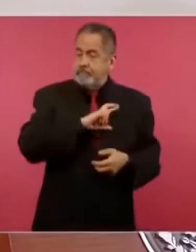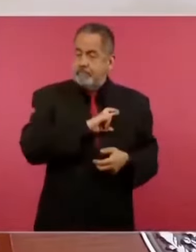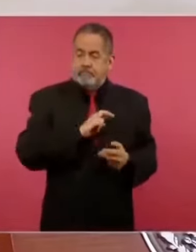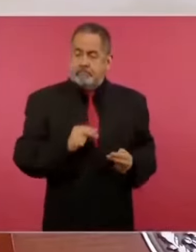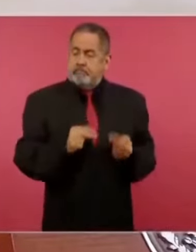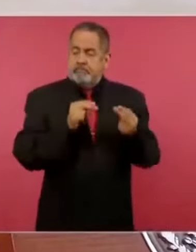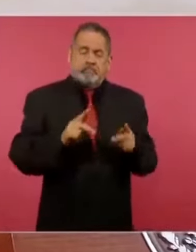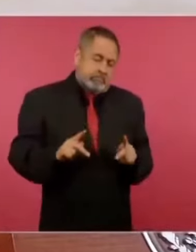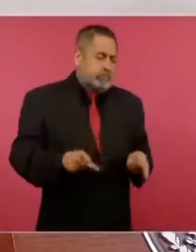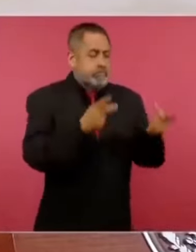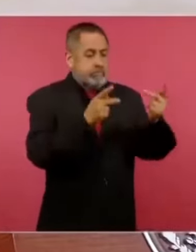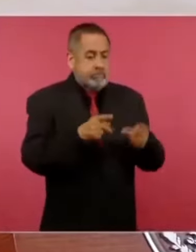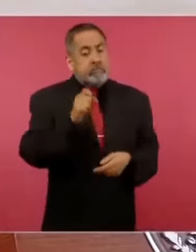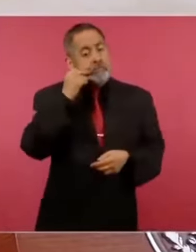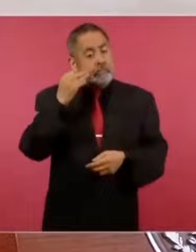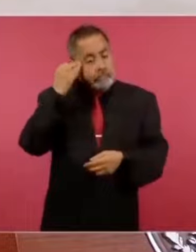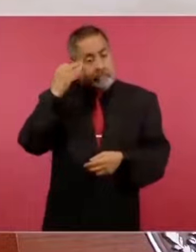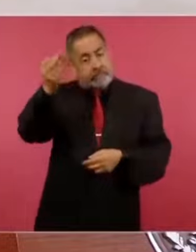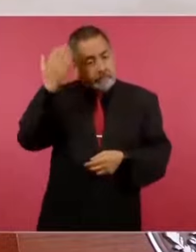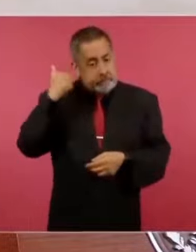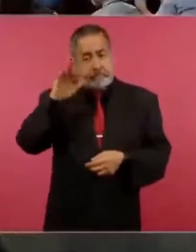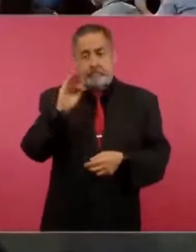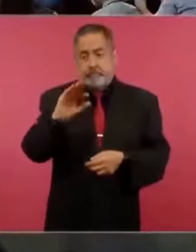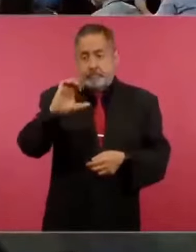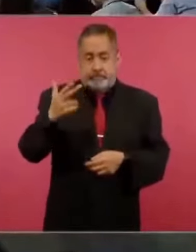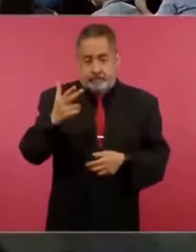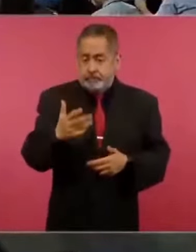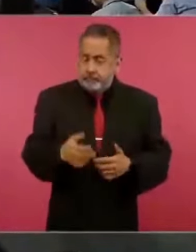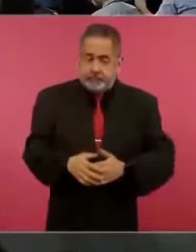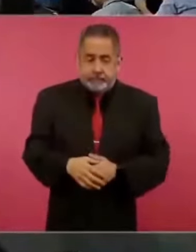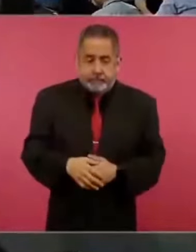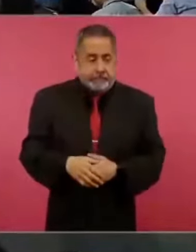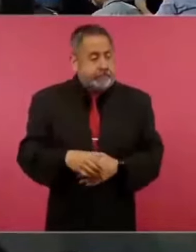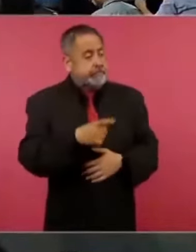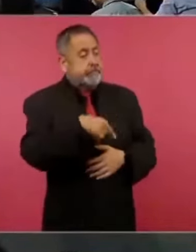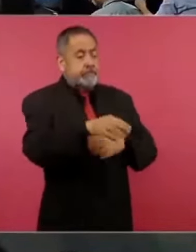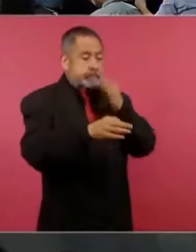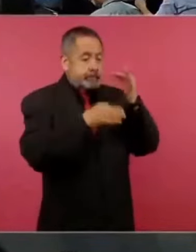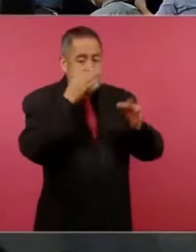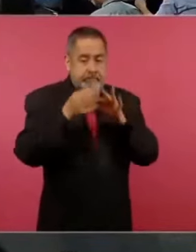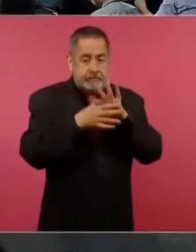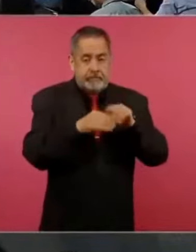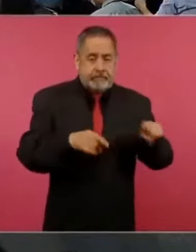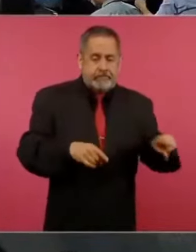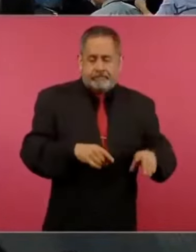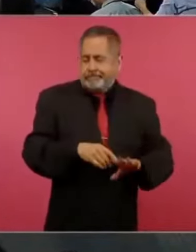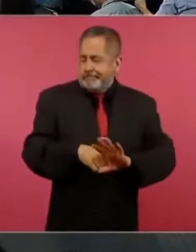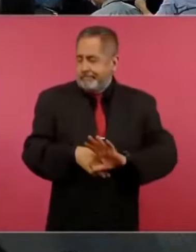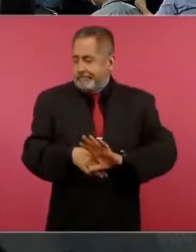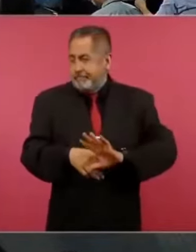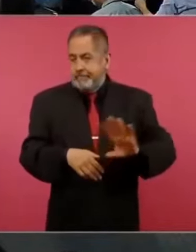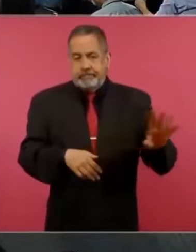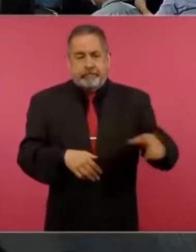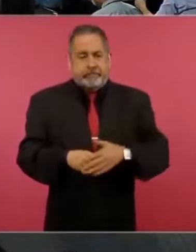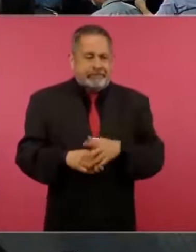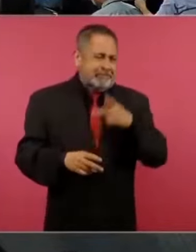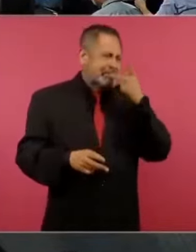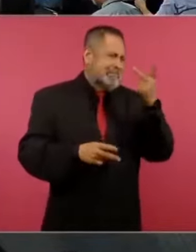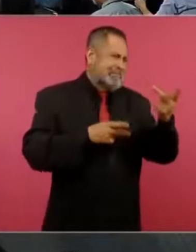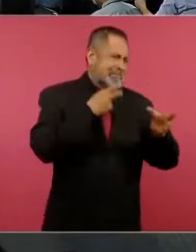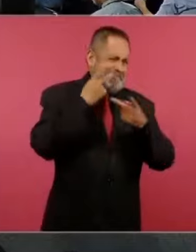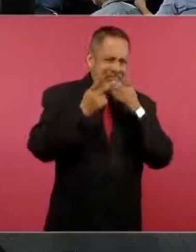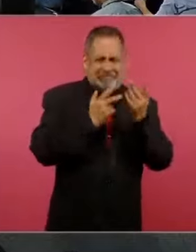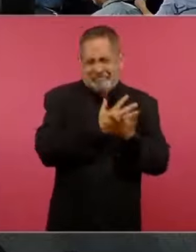y los medios a todo lo que daban,